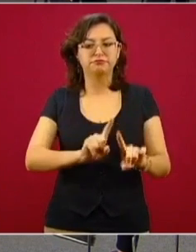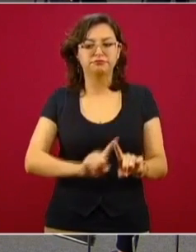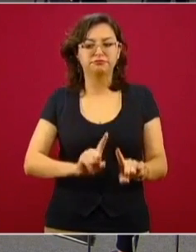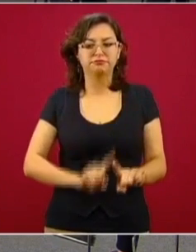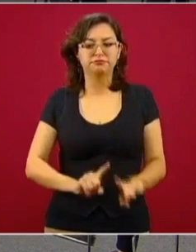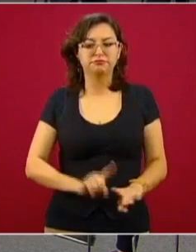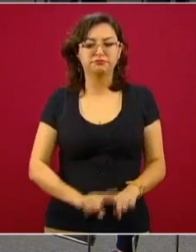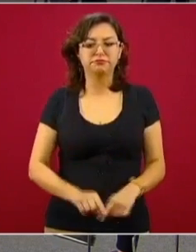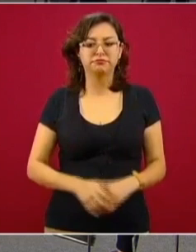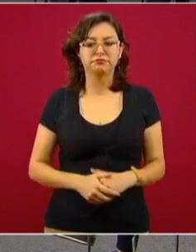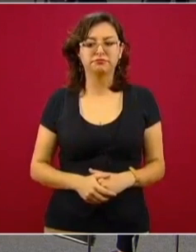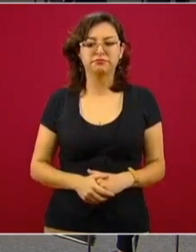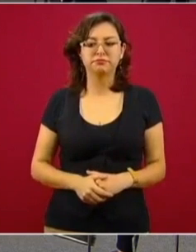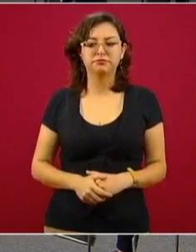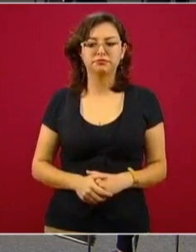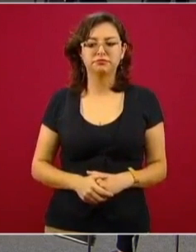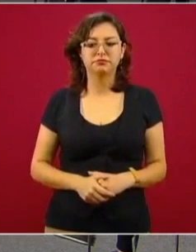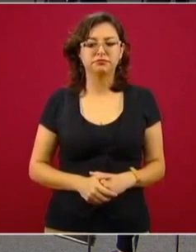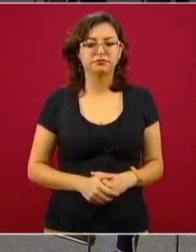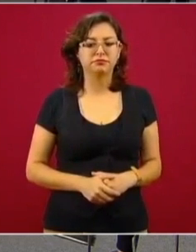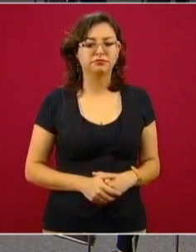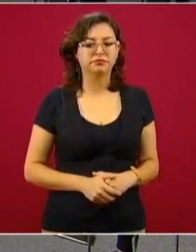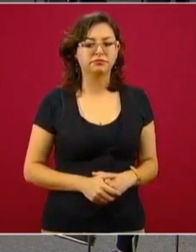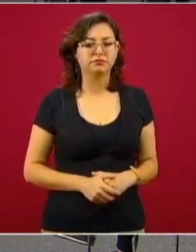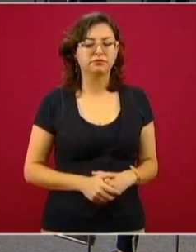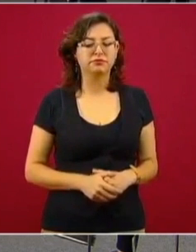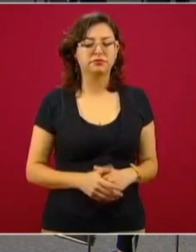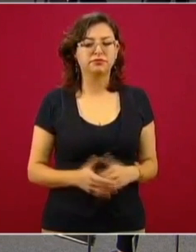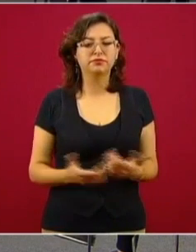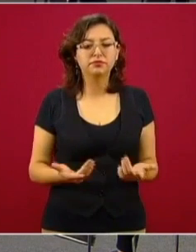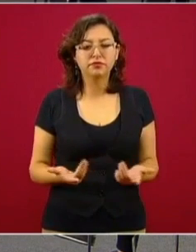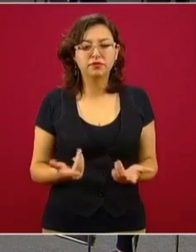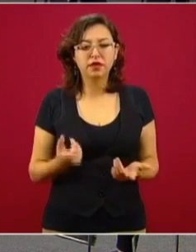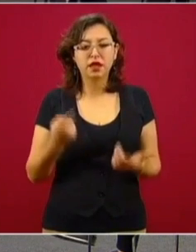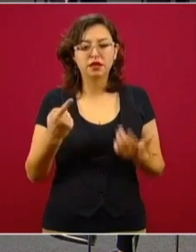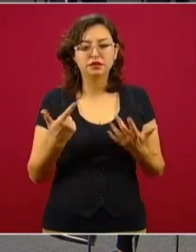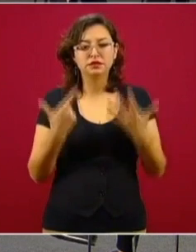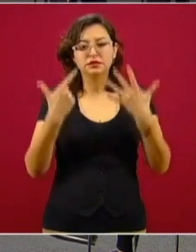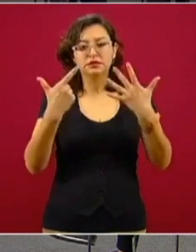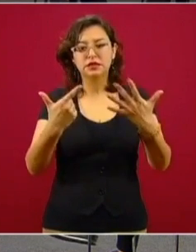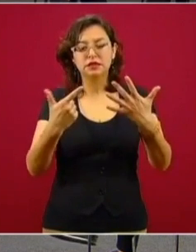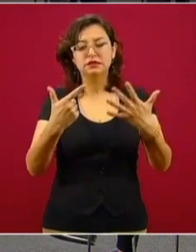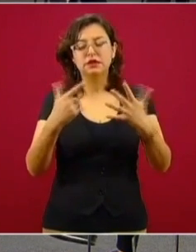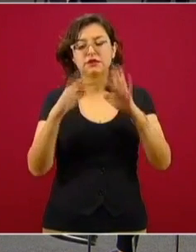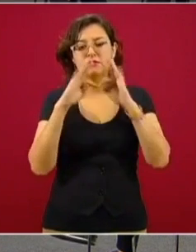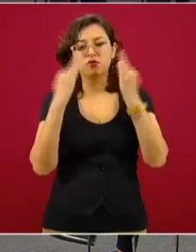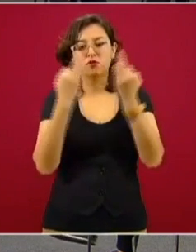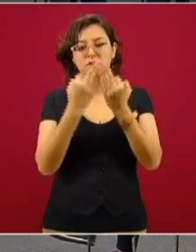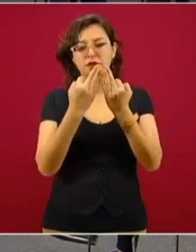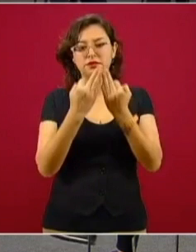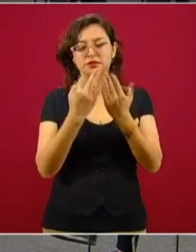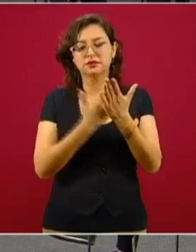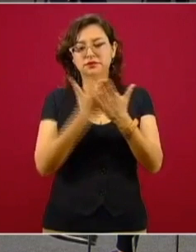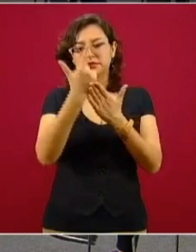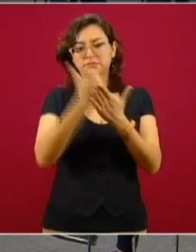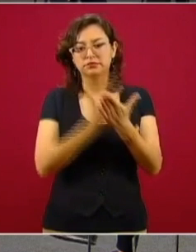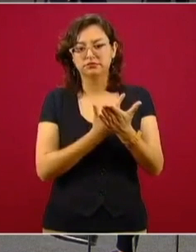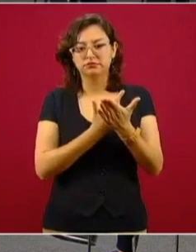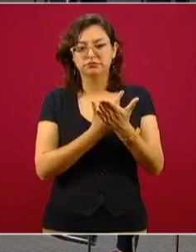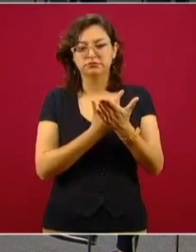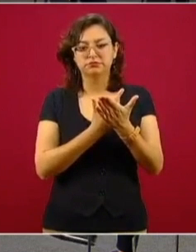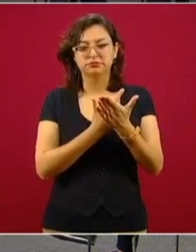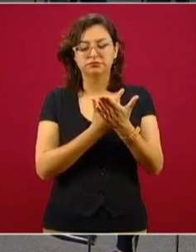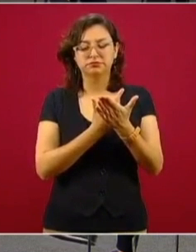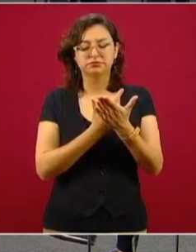En las siete modalidades se está pensando